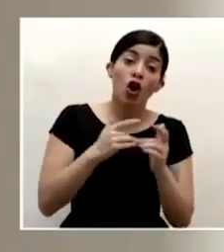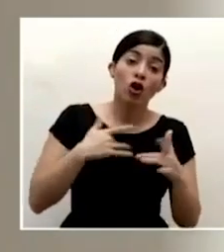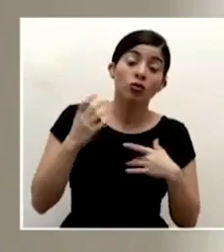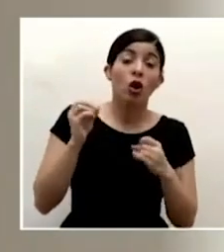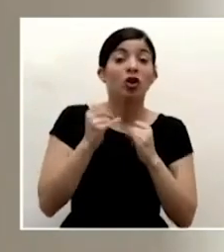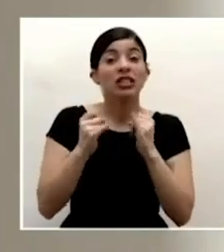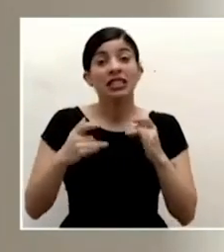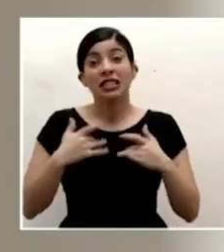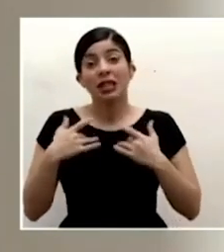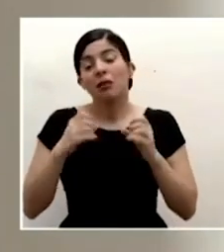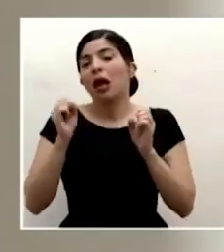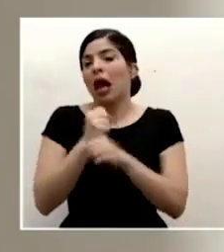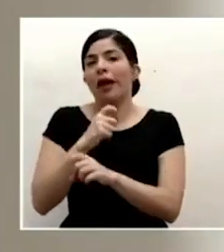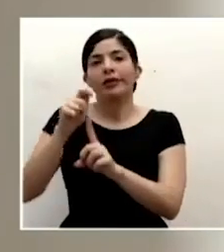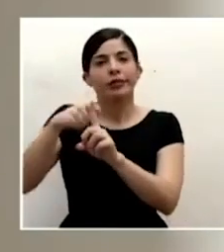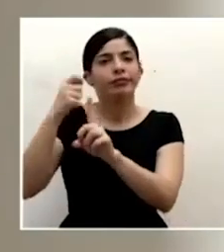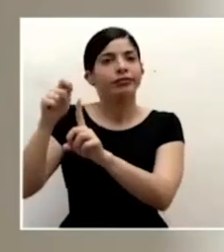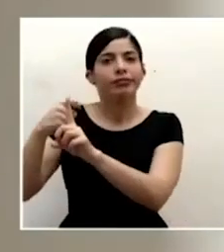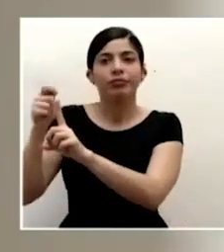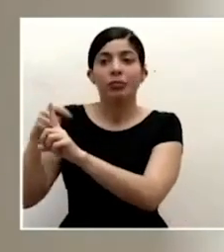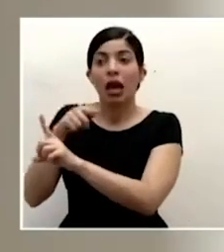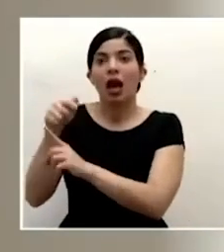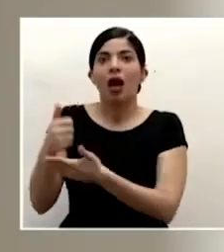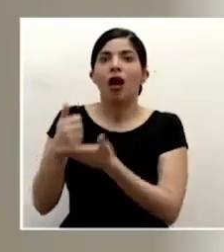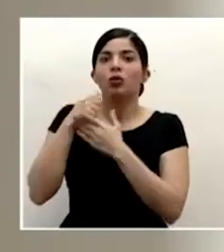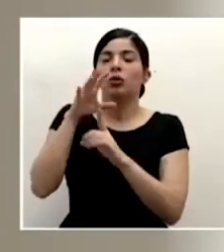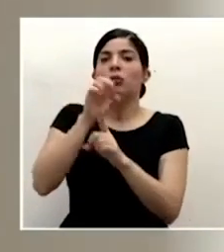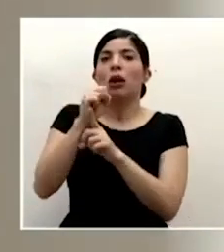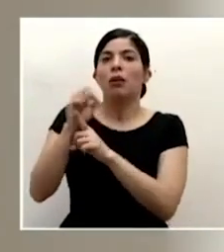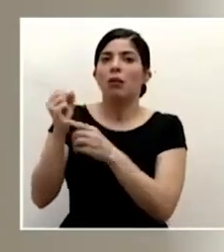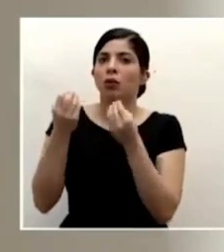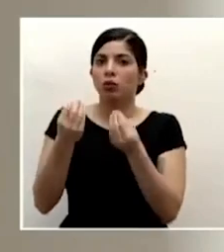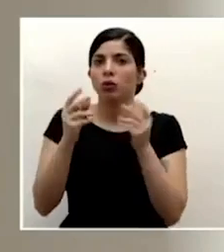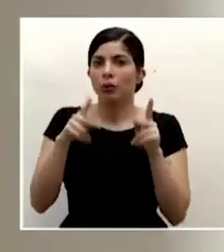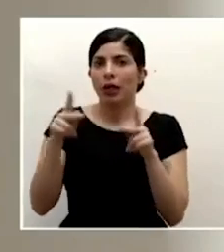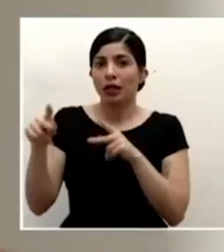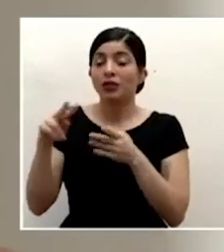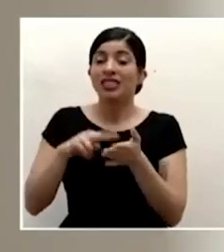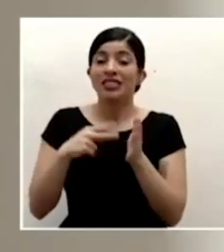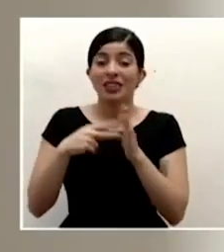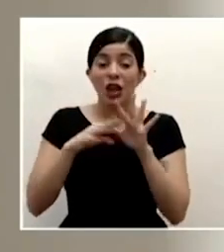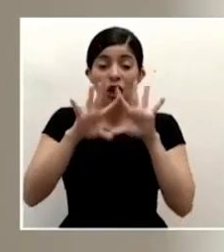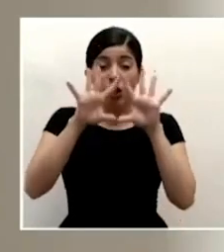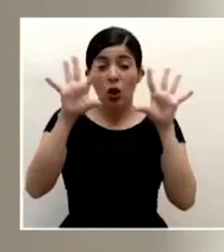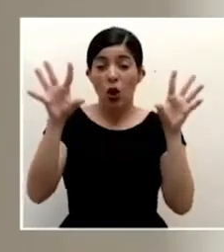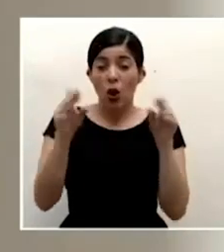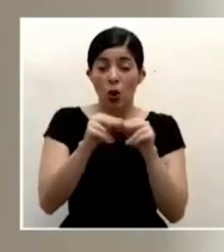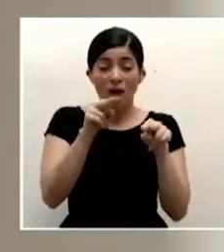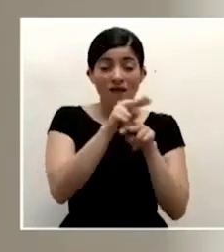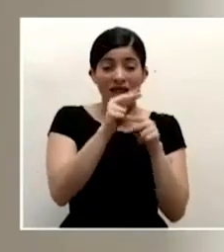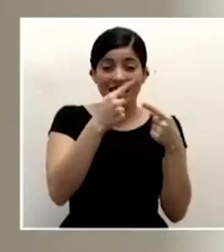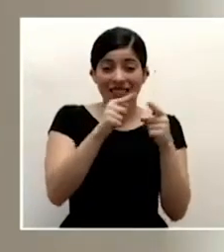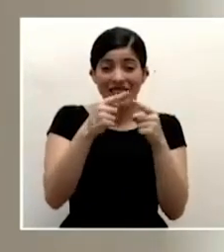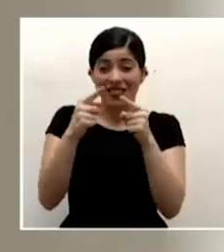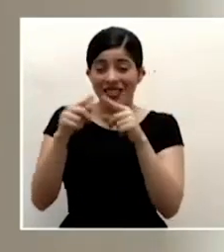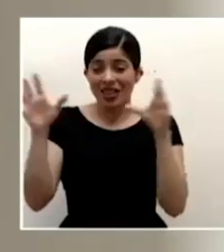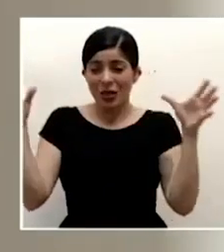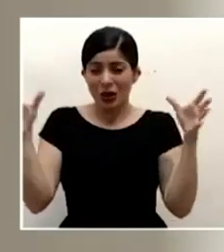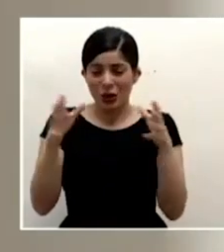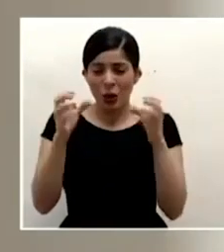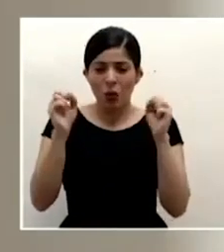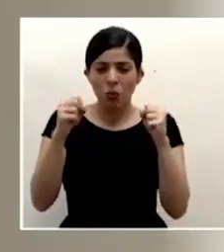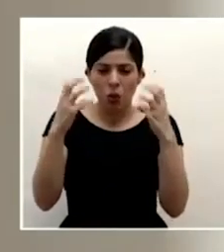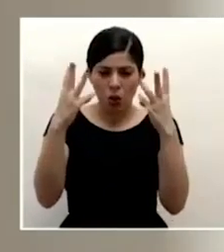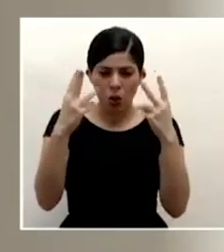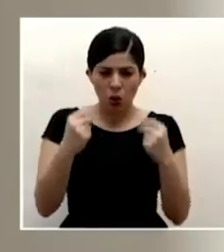ha permitido captar una cantidad importante de casos así que conjugando todas esas vigilancias podemos hacer una aproximación además de lo que yo indicaba